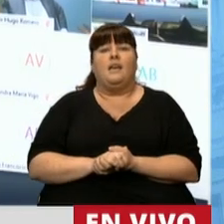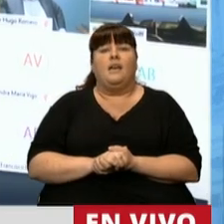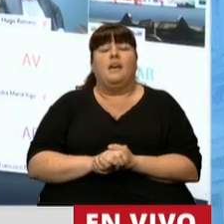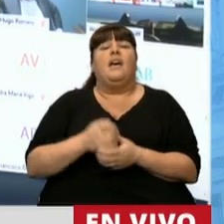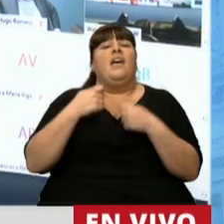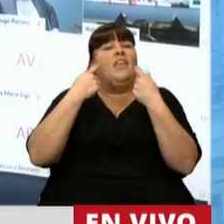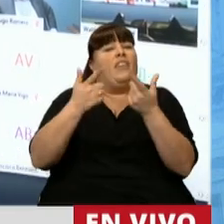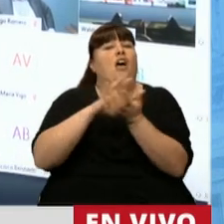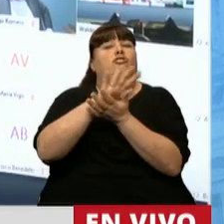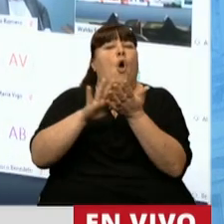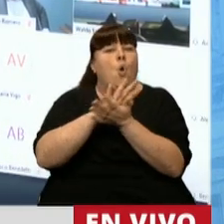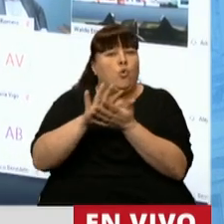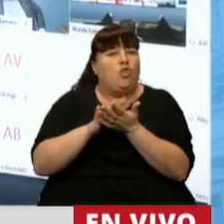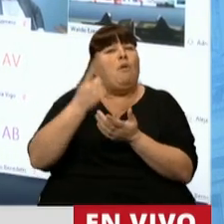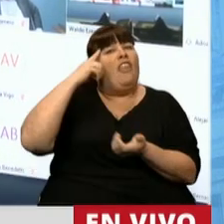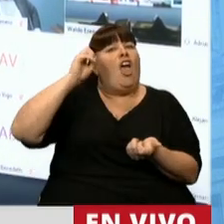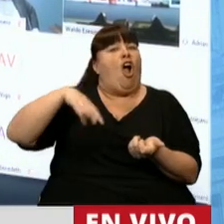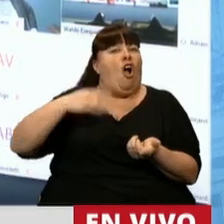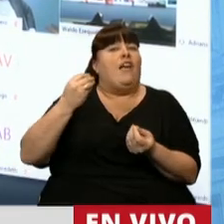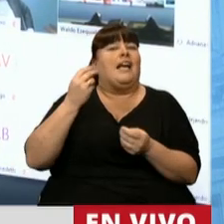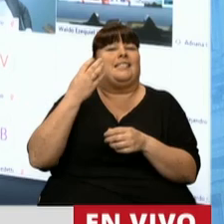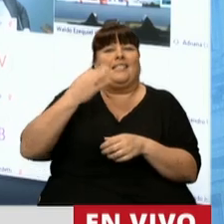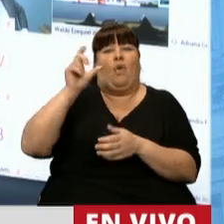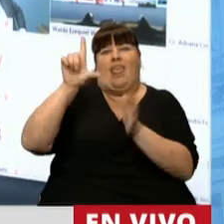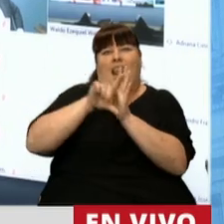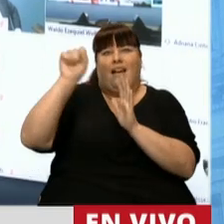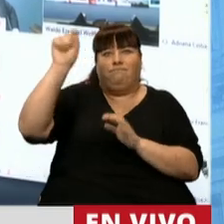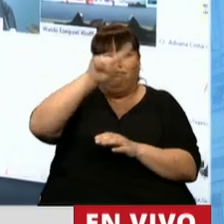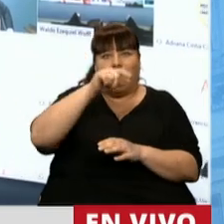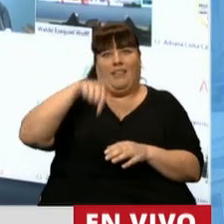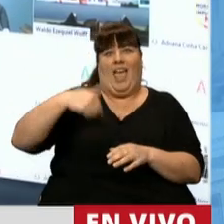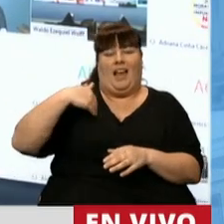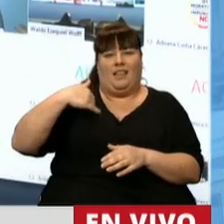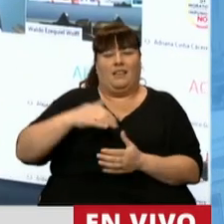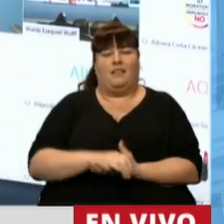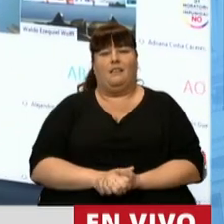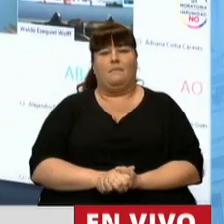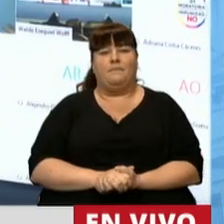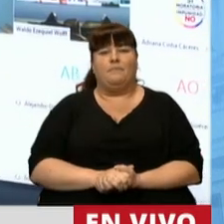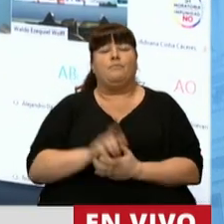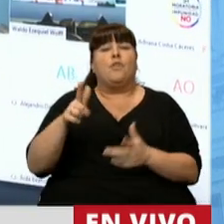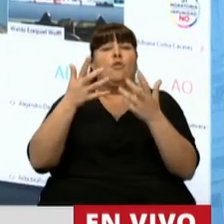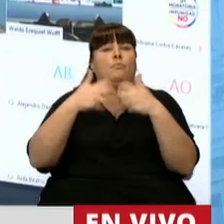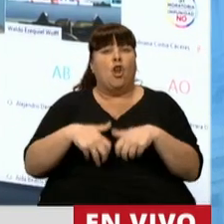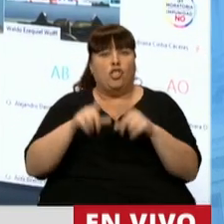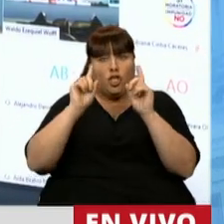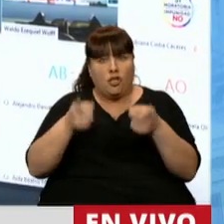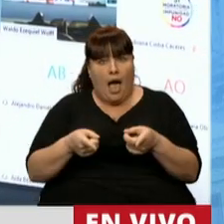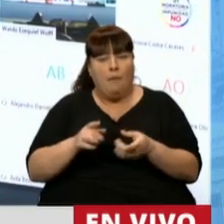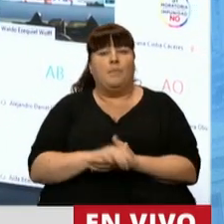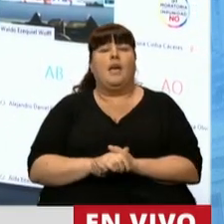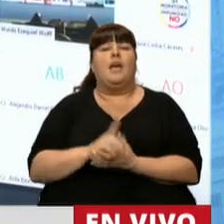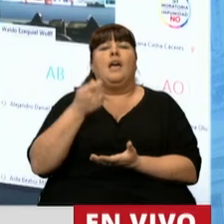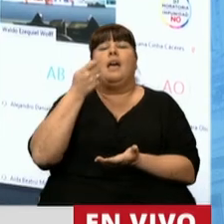de ofrecer una solución a la desconfianza por la seguridad jurídica que genera nuestro país. El proyecto dispone también